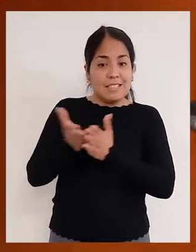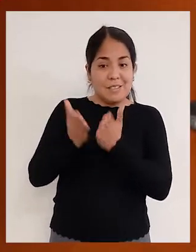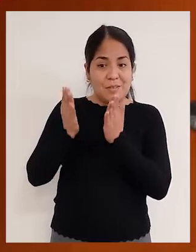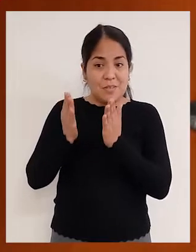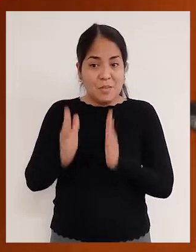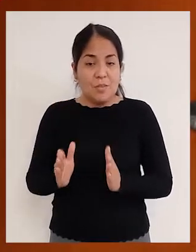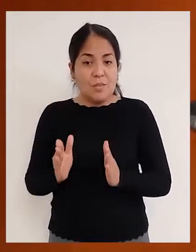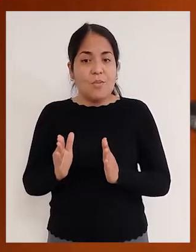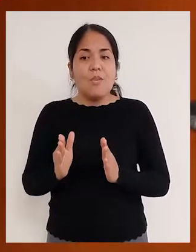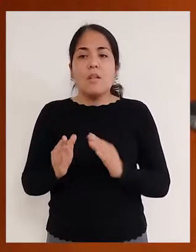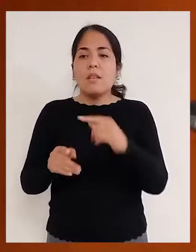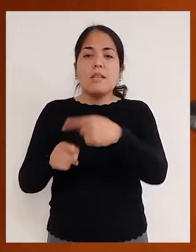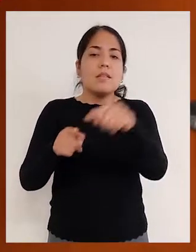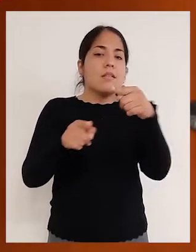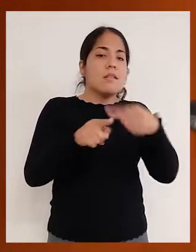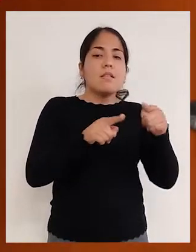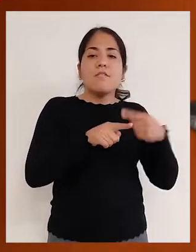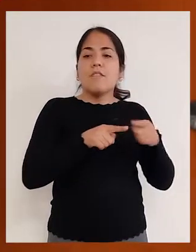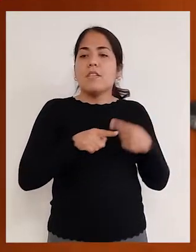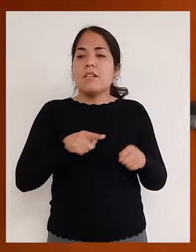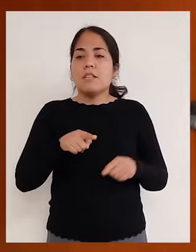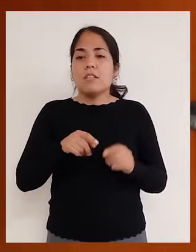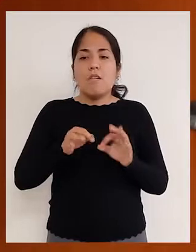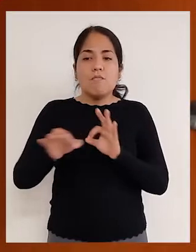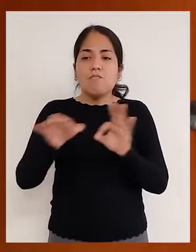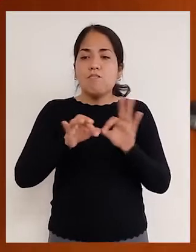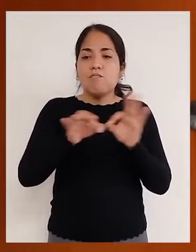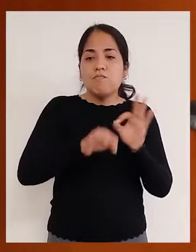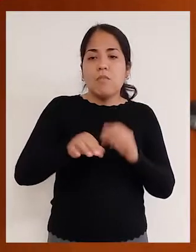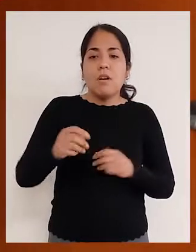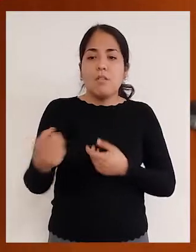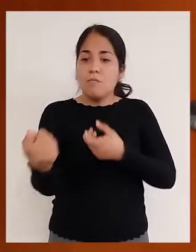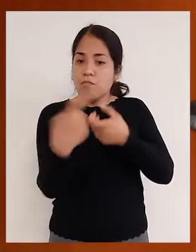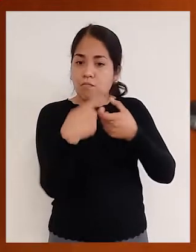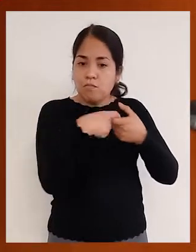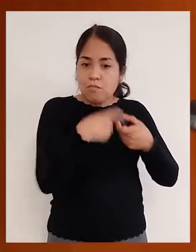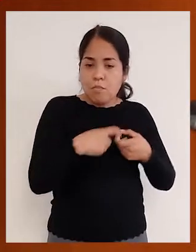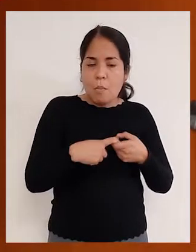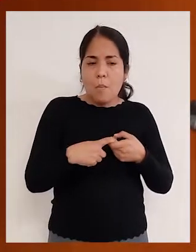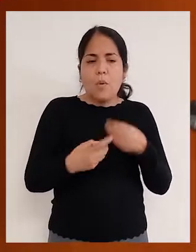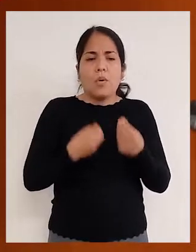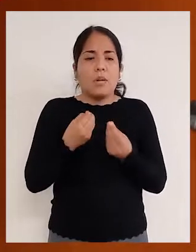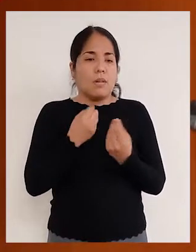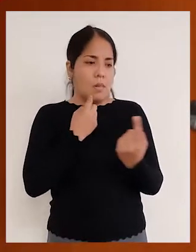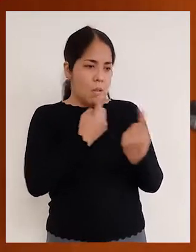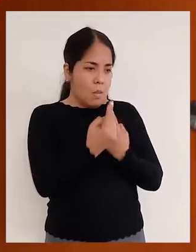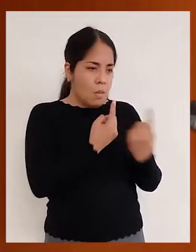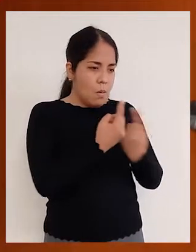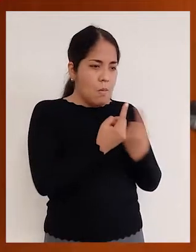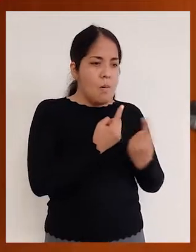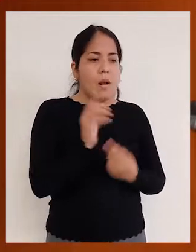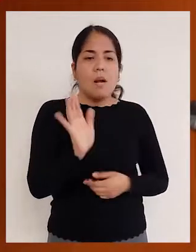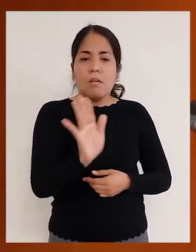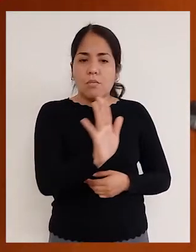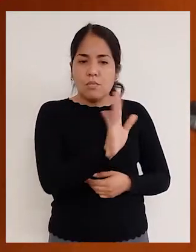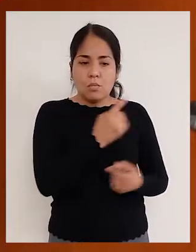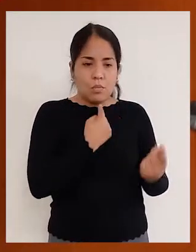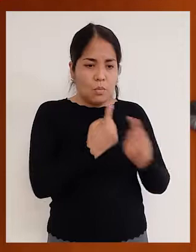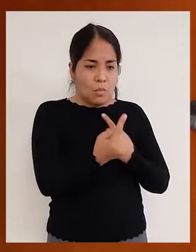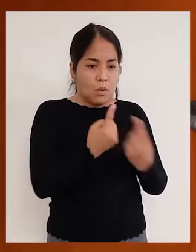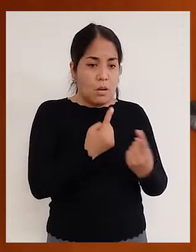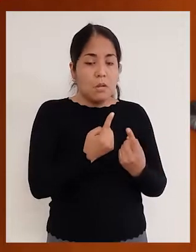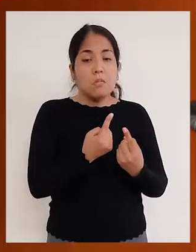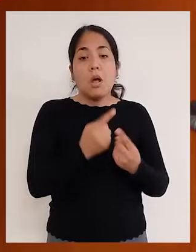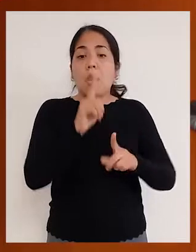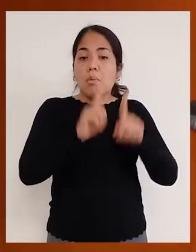servidores y las servidoras de las distintas gerencias regionales. Porque lo que identificamos cuando conversamos con cada una de las